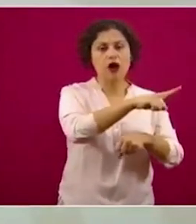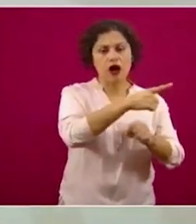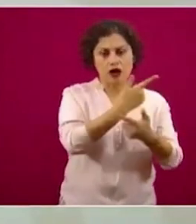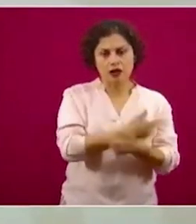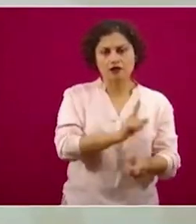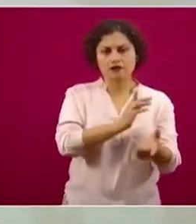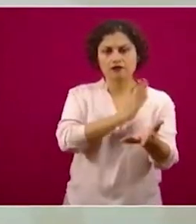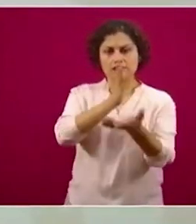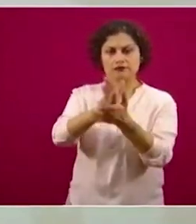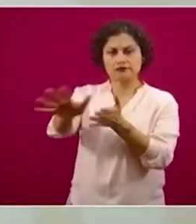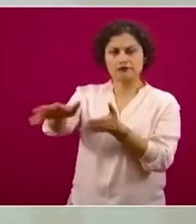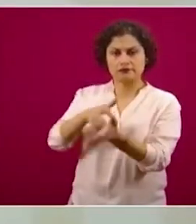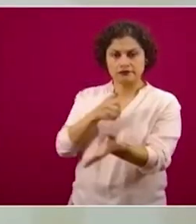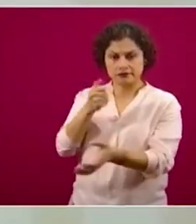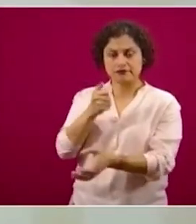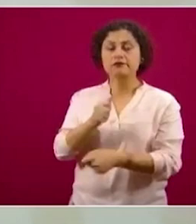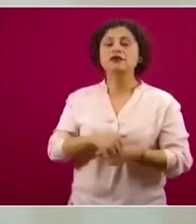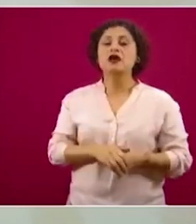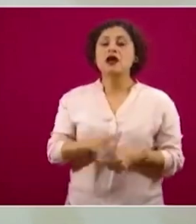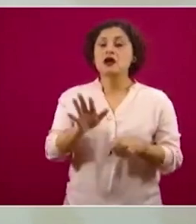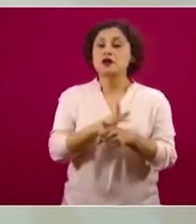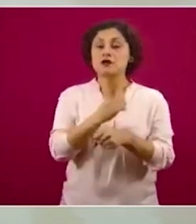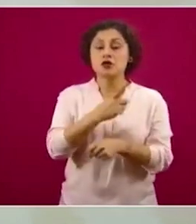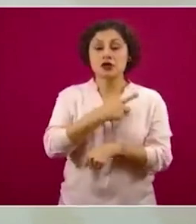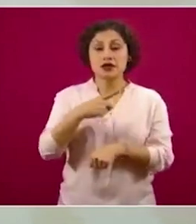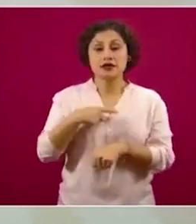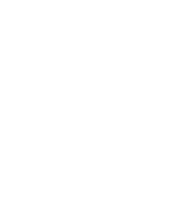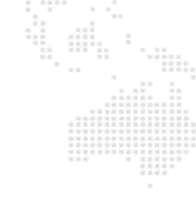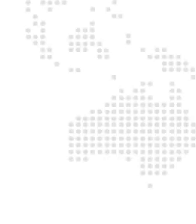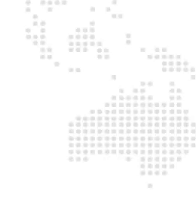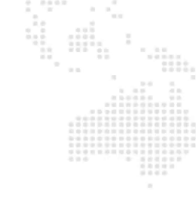nos están manteniendo en casa.